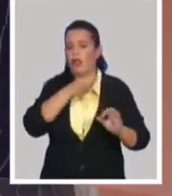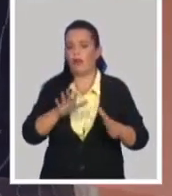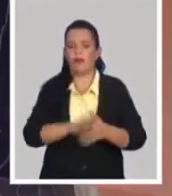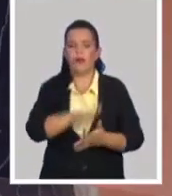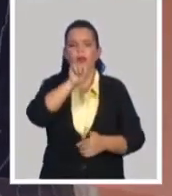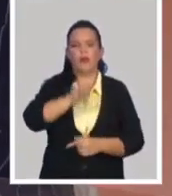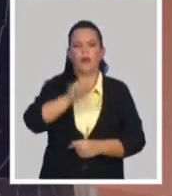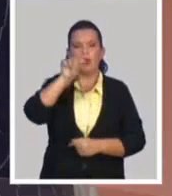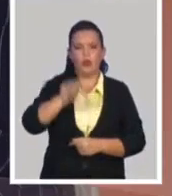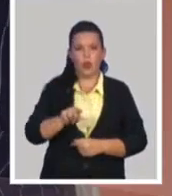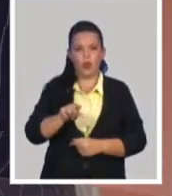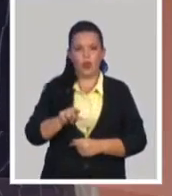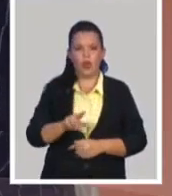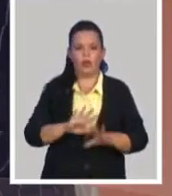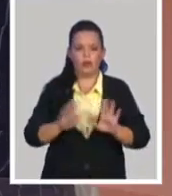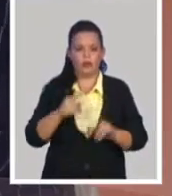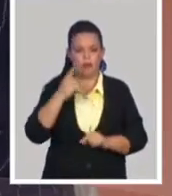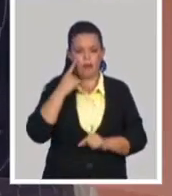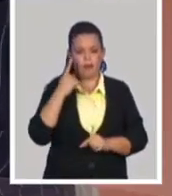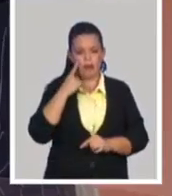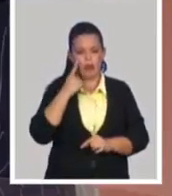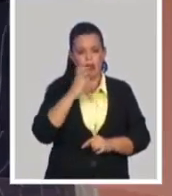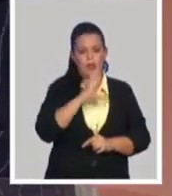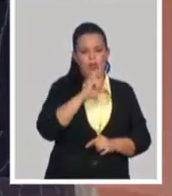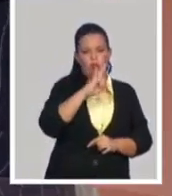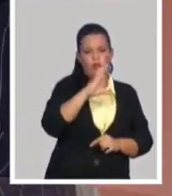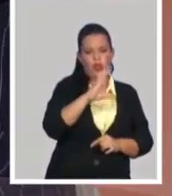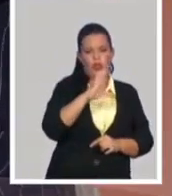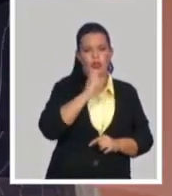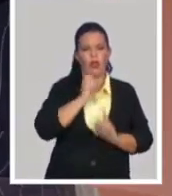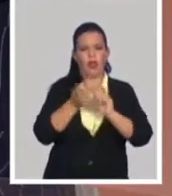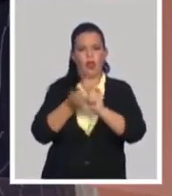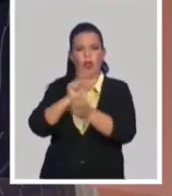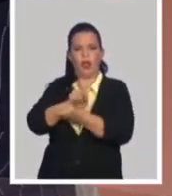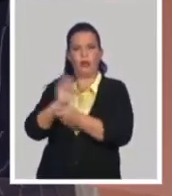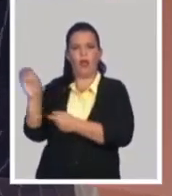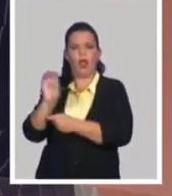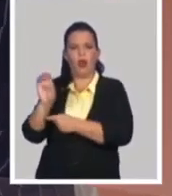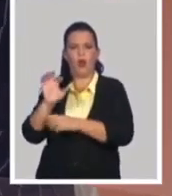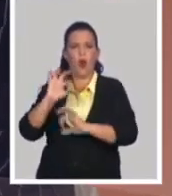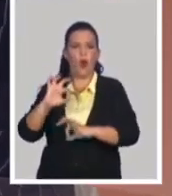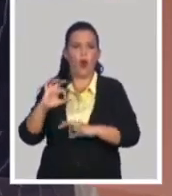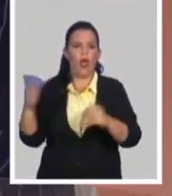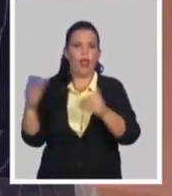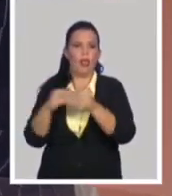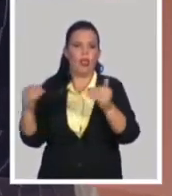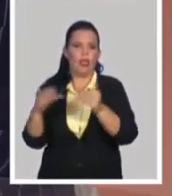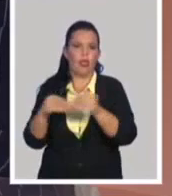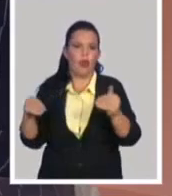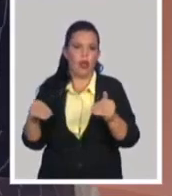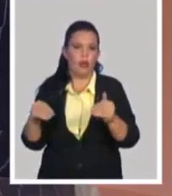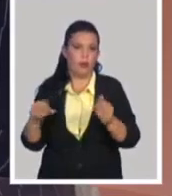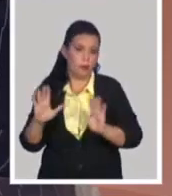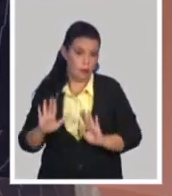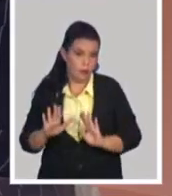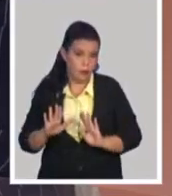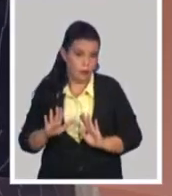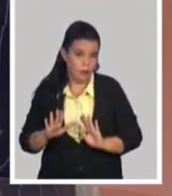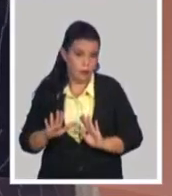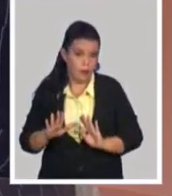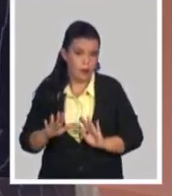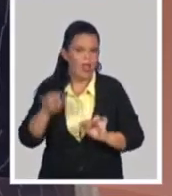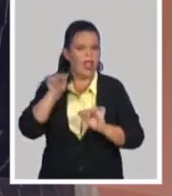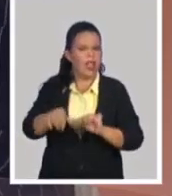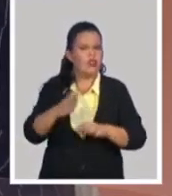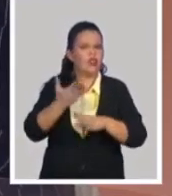a depósitos en euros o los colaboradores que de sus cuentas en CUP lo decidan convertir a euros o dólares, no van a